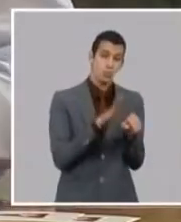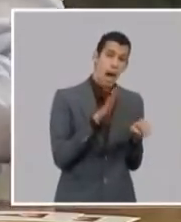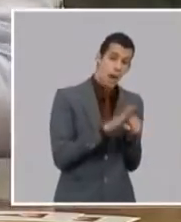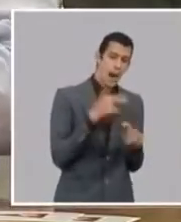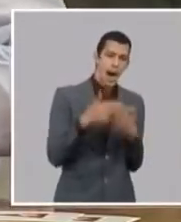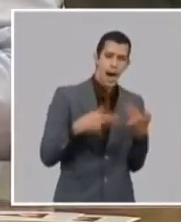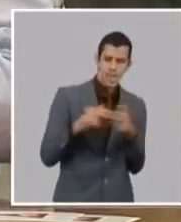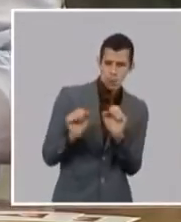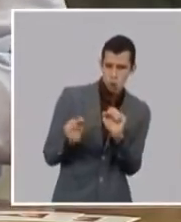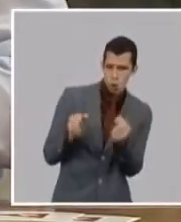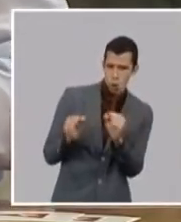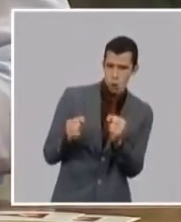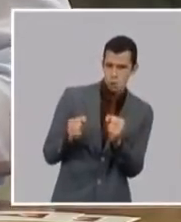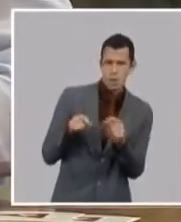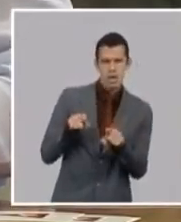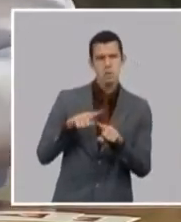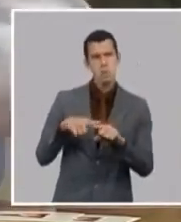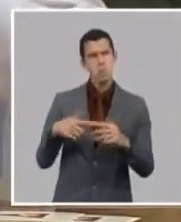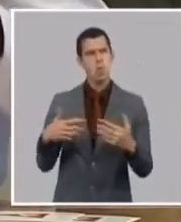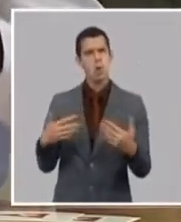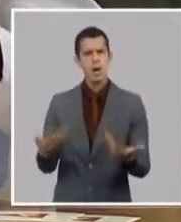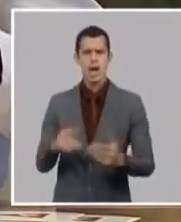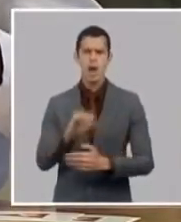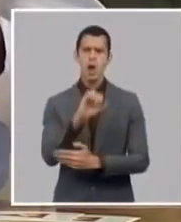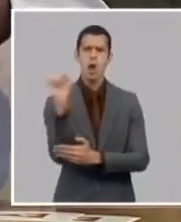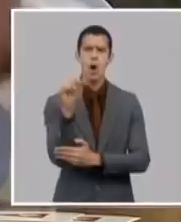ahí hace que confluyan personas de la población